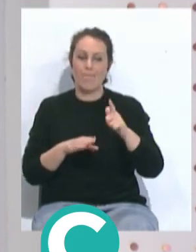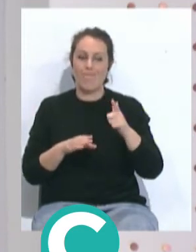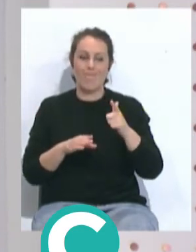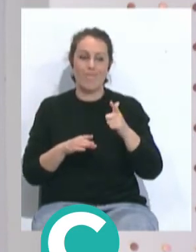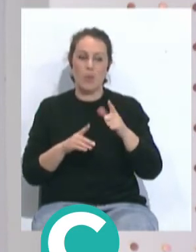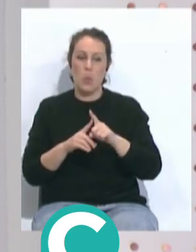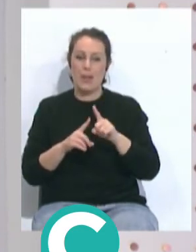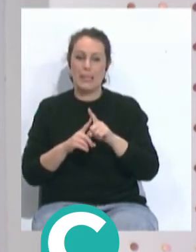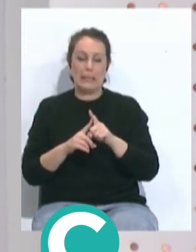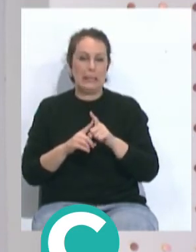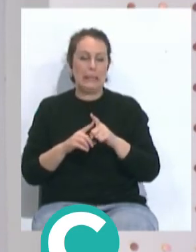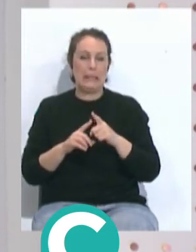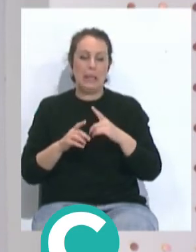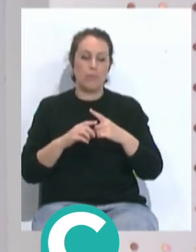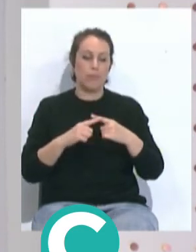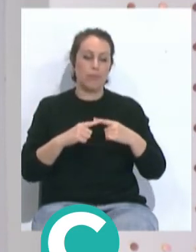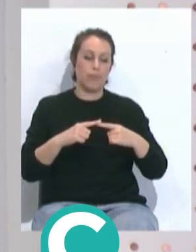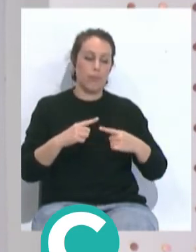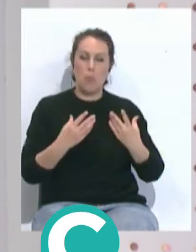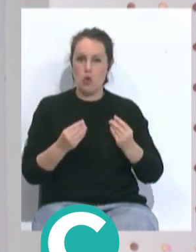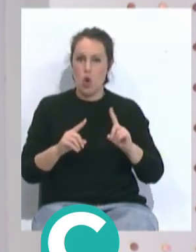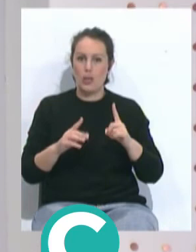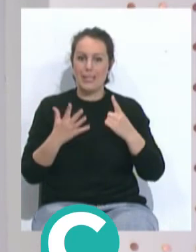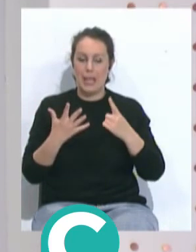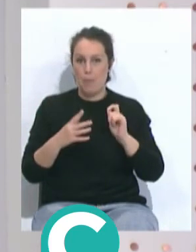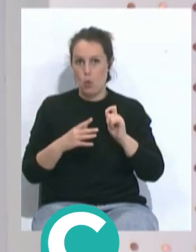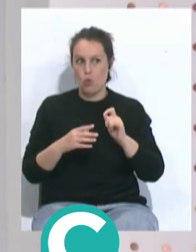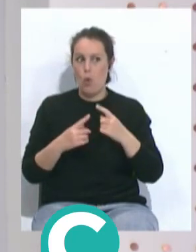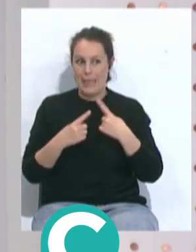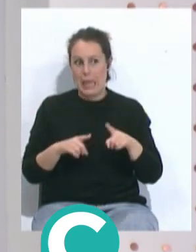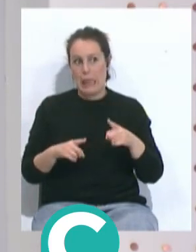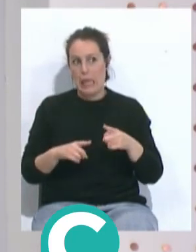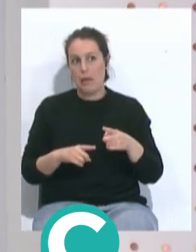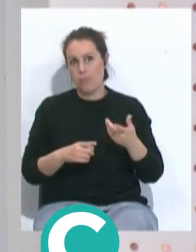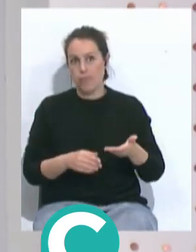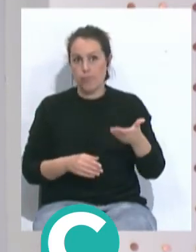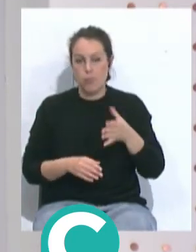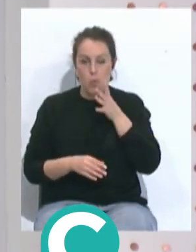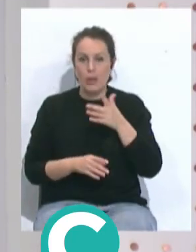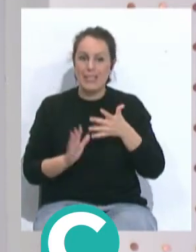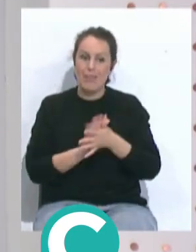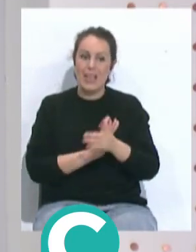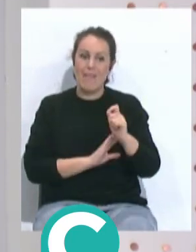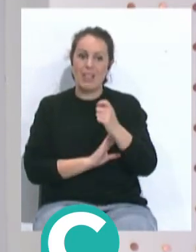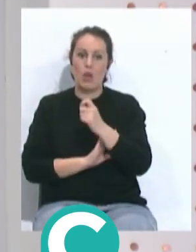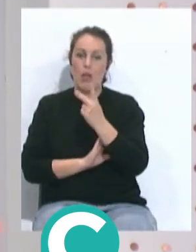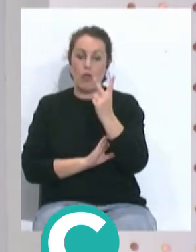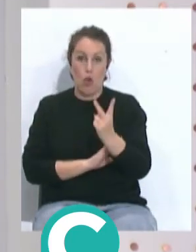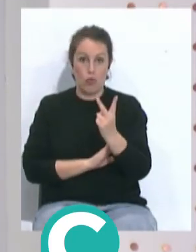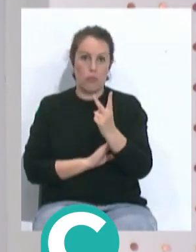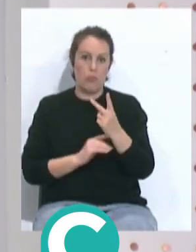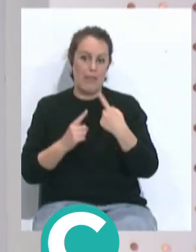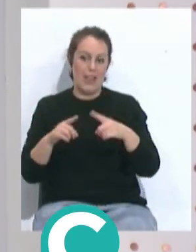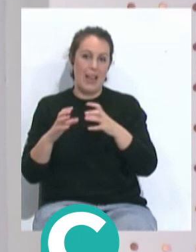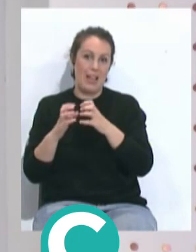de descolgarse, se mantiene a seis puntos, es una distancia bastante importante porque son dos victorias con respecto al Granada, pero tiene un